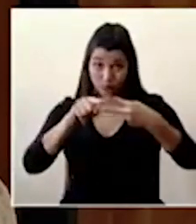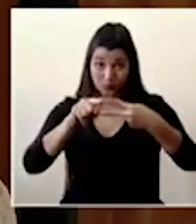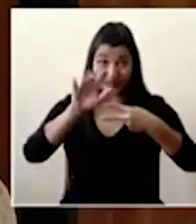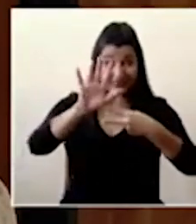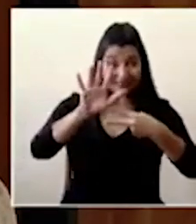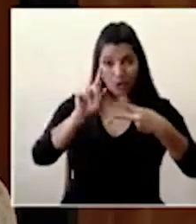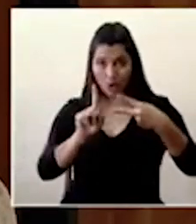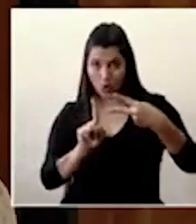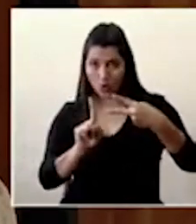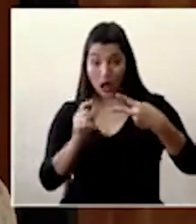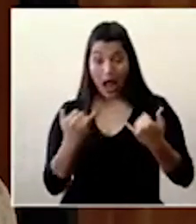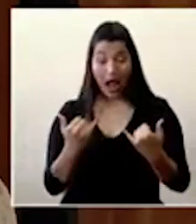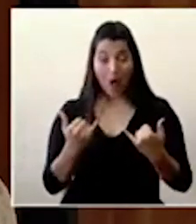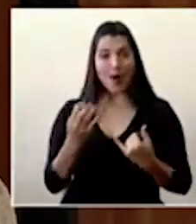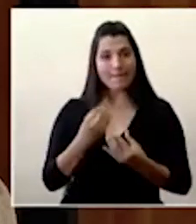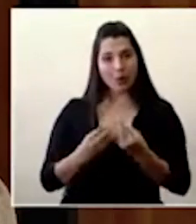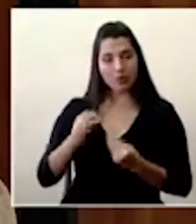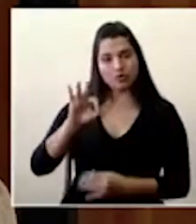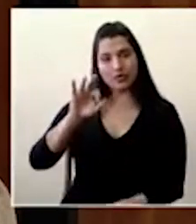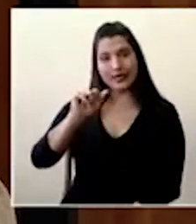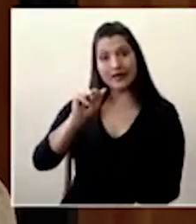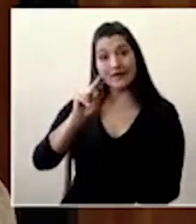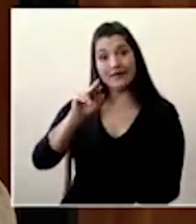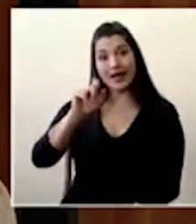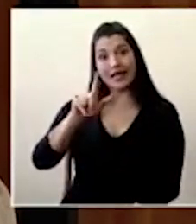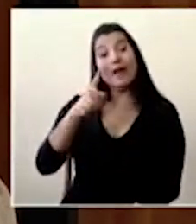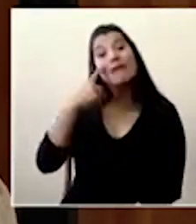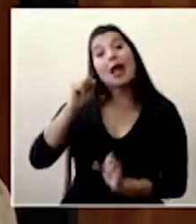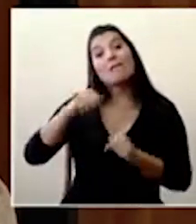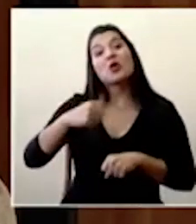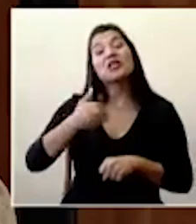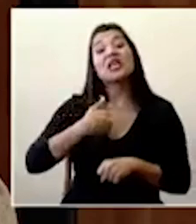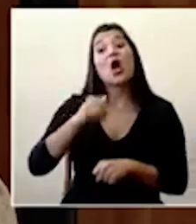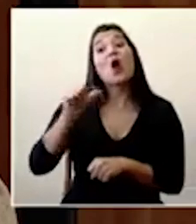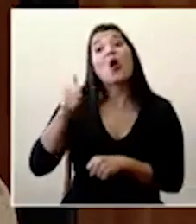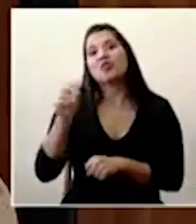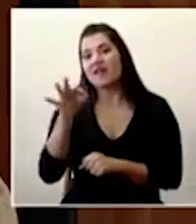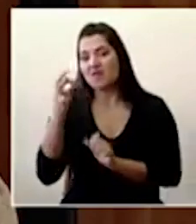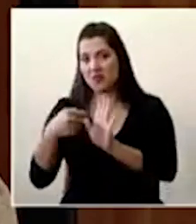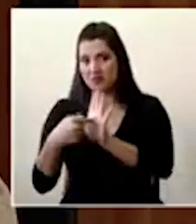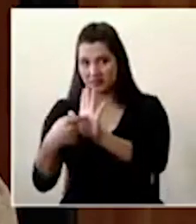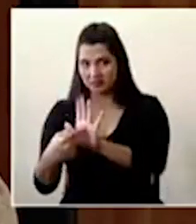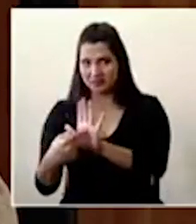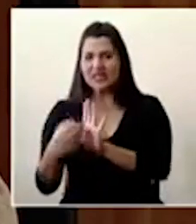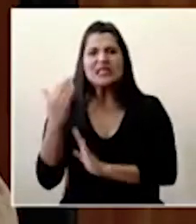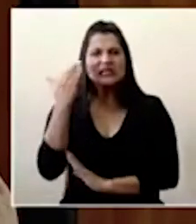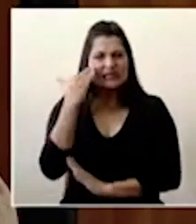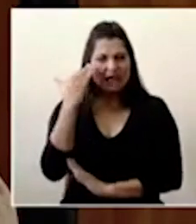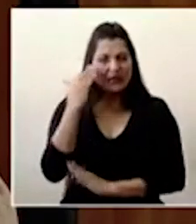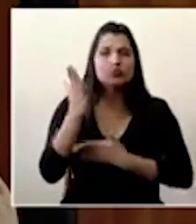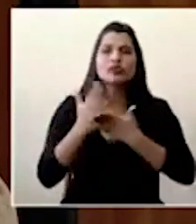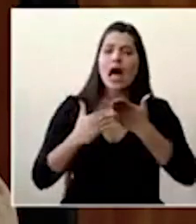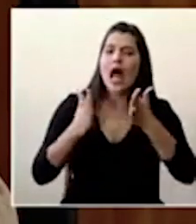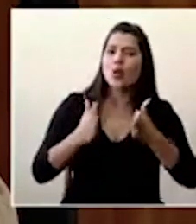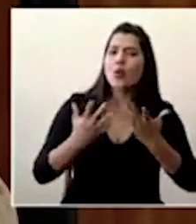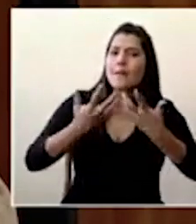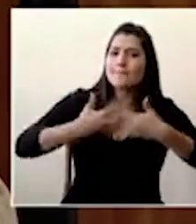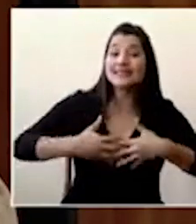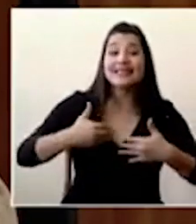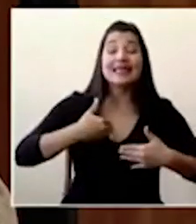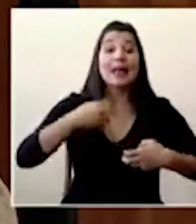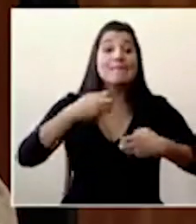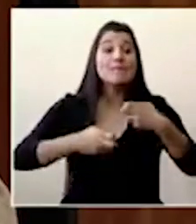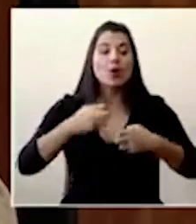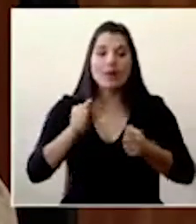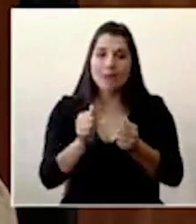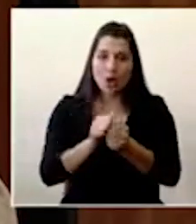sacando en estos momentos para tener un envase diferente. Tenemos conocimiento de que algunas empresas han tenido dificultades con los